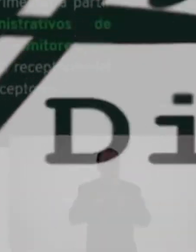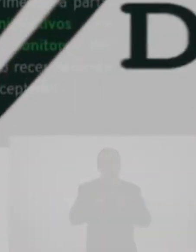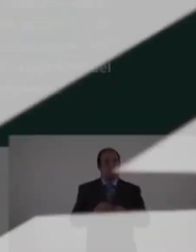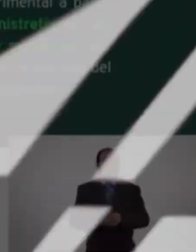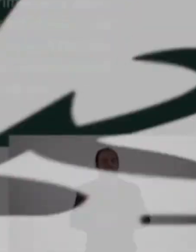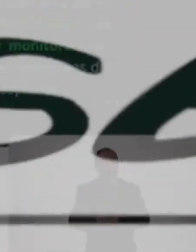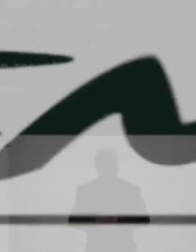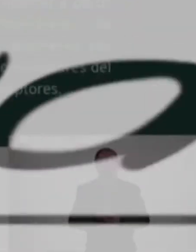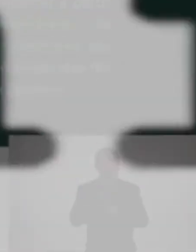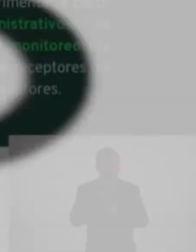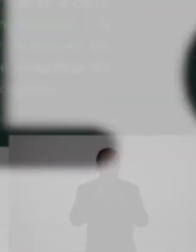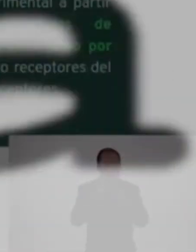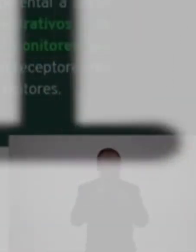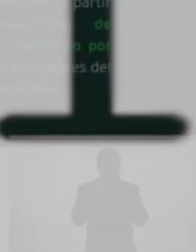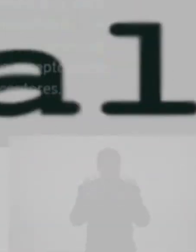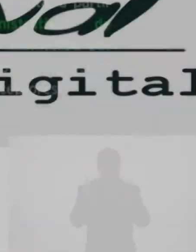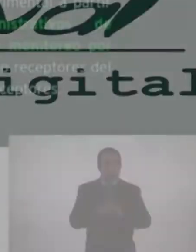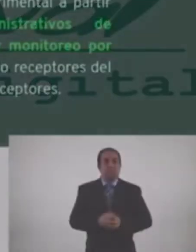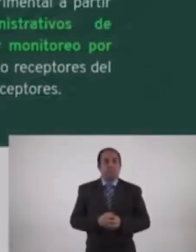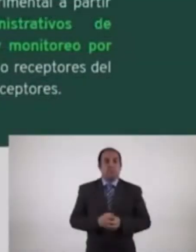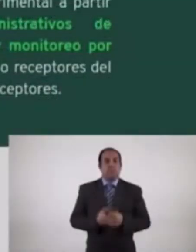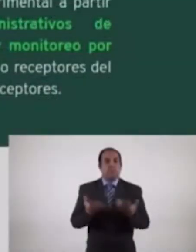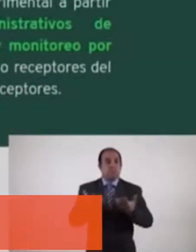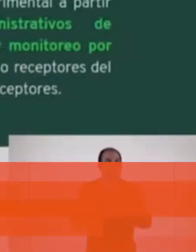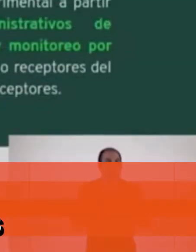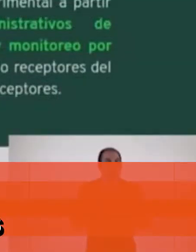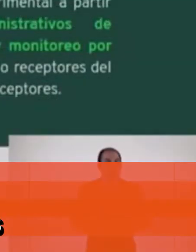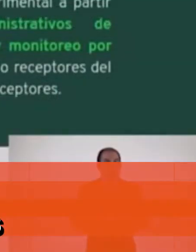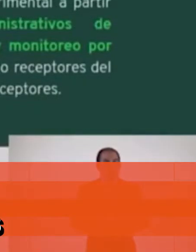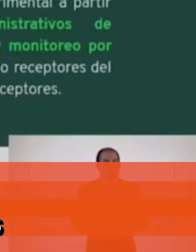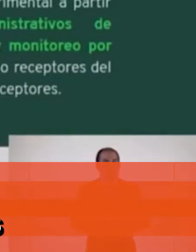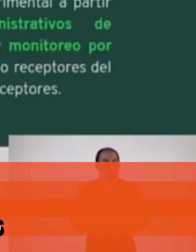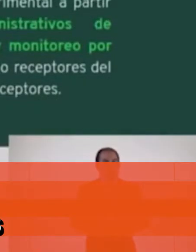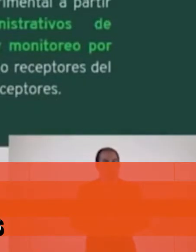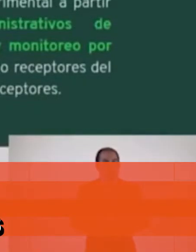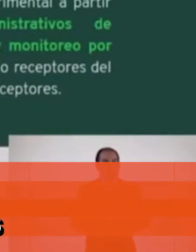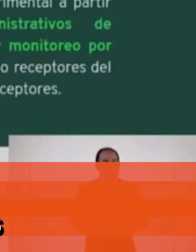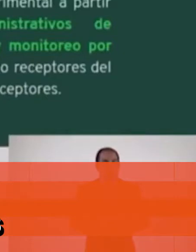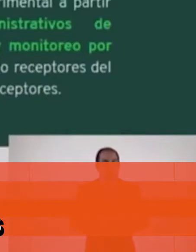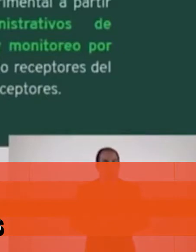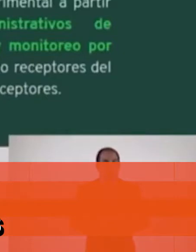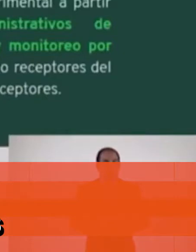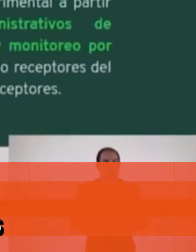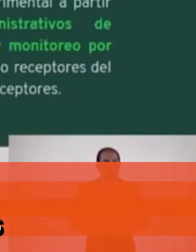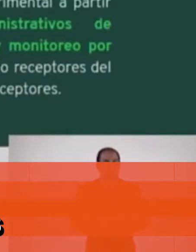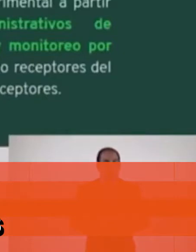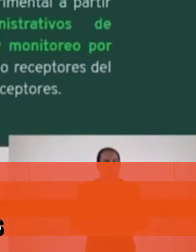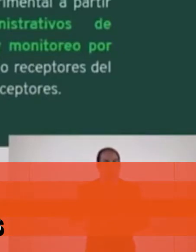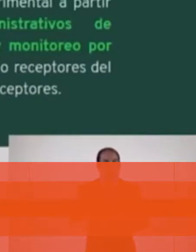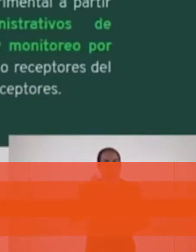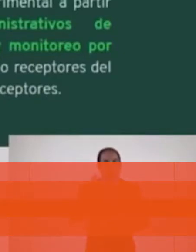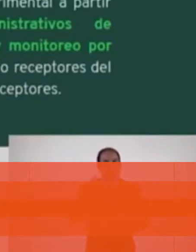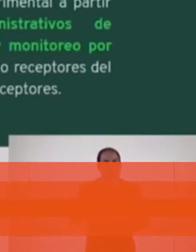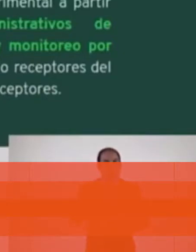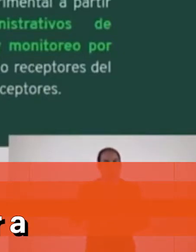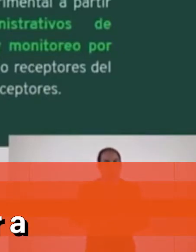Ahorita les voy a contar exactamente. Y lo que hicimos fue con más de 220 mil